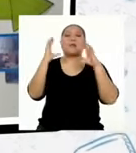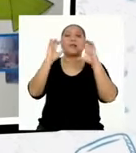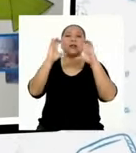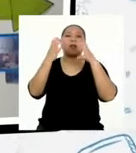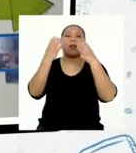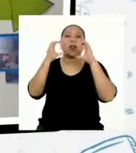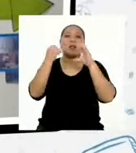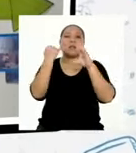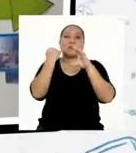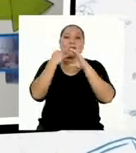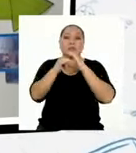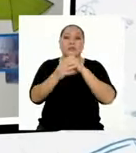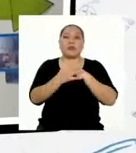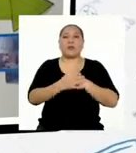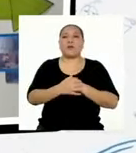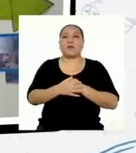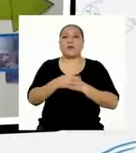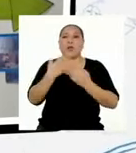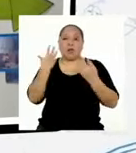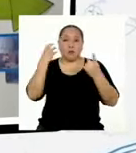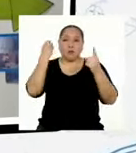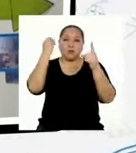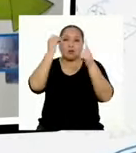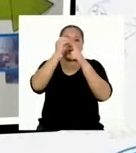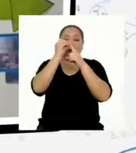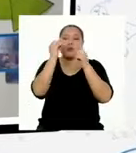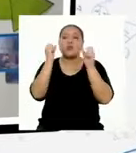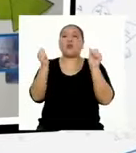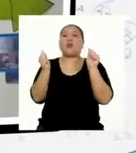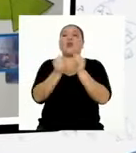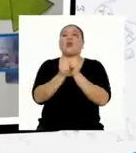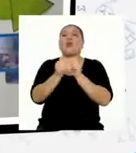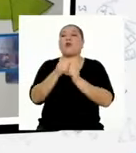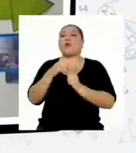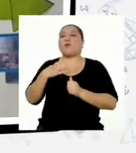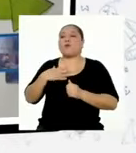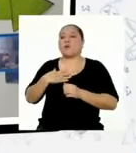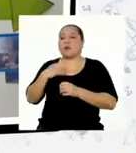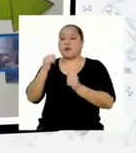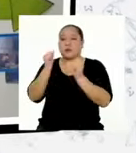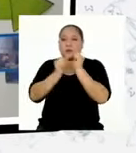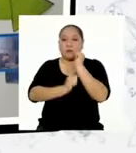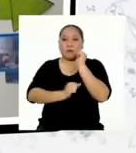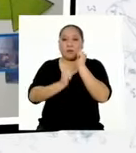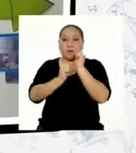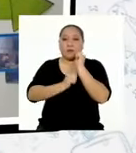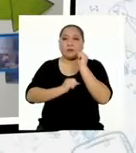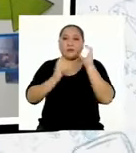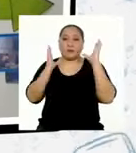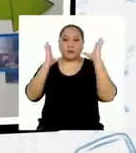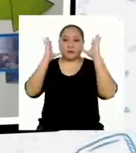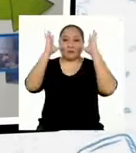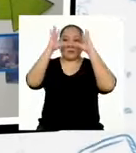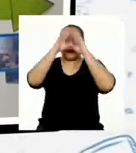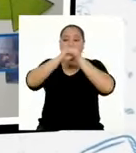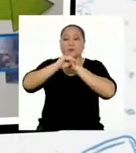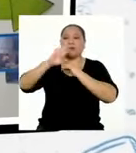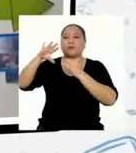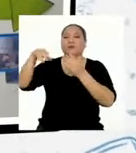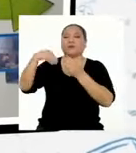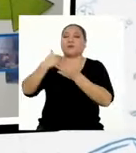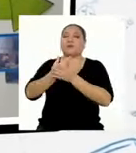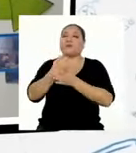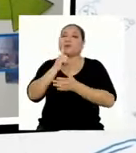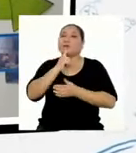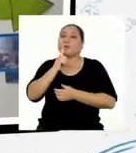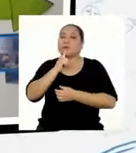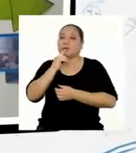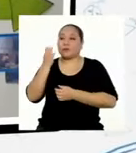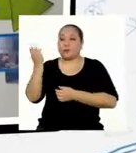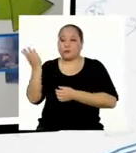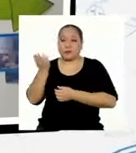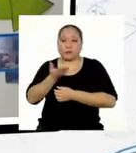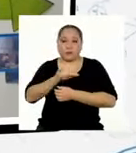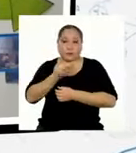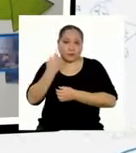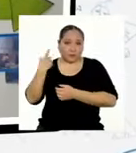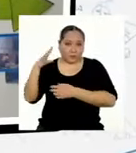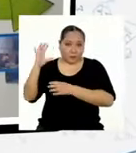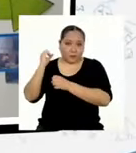virtuales. Hago mis retos junto con mis hermanos. Por la noche, llega papá de trabajar.